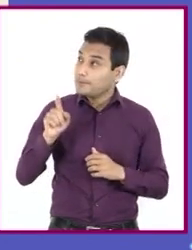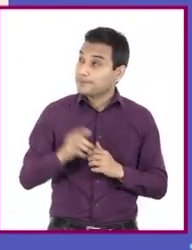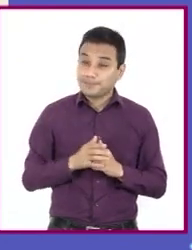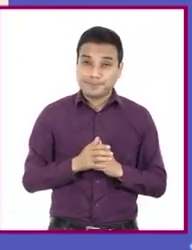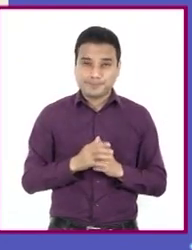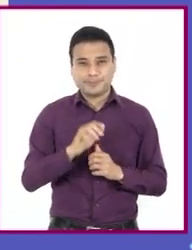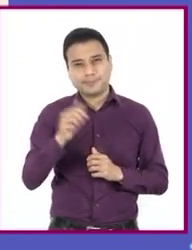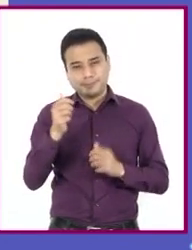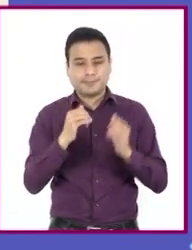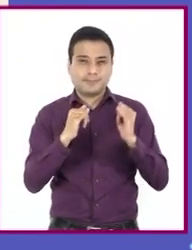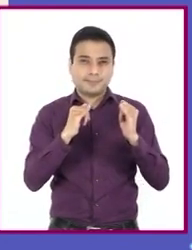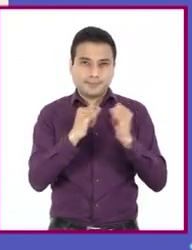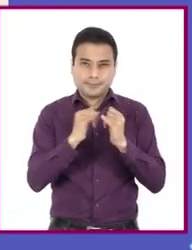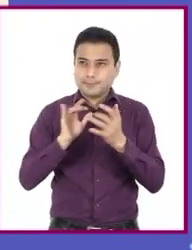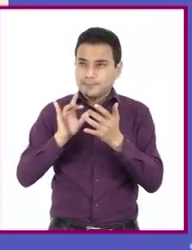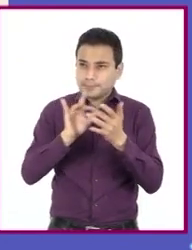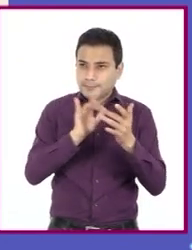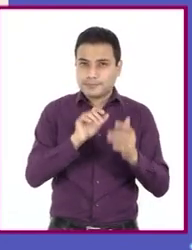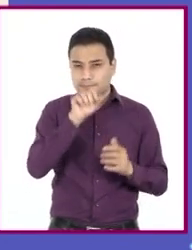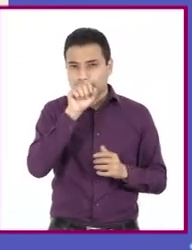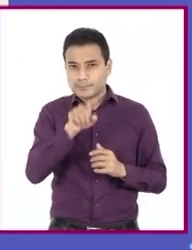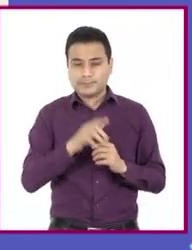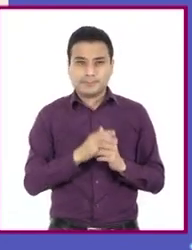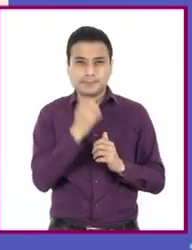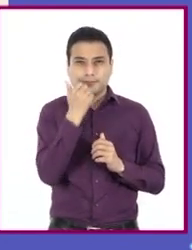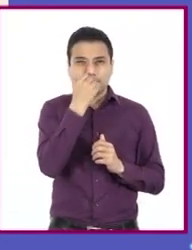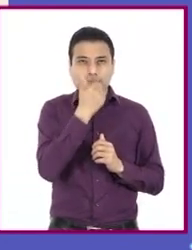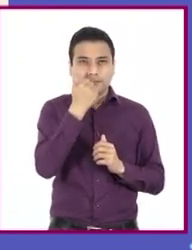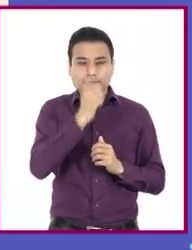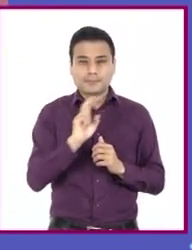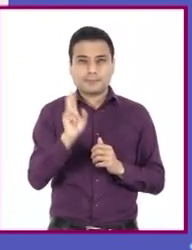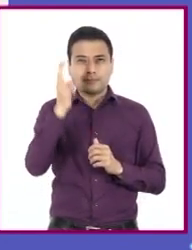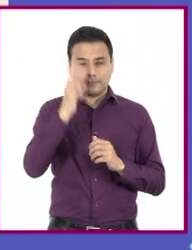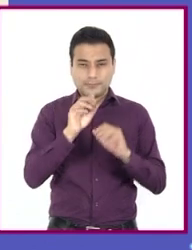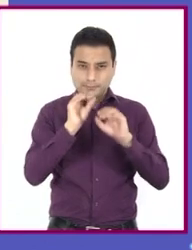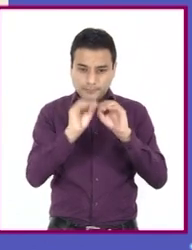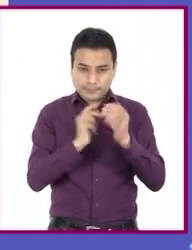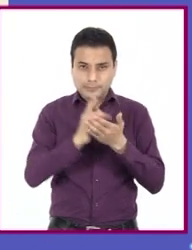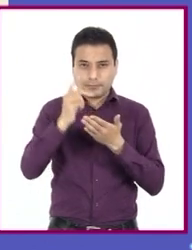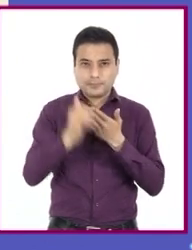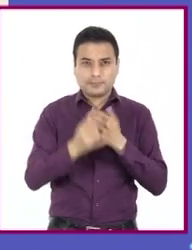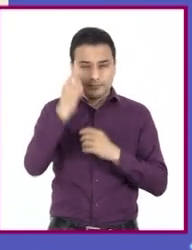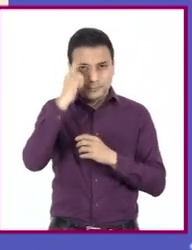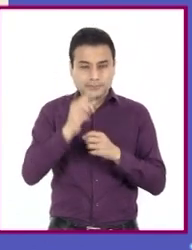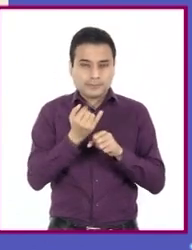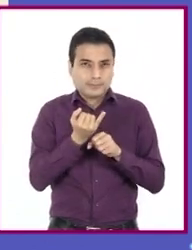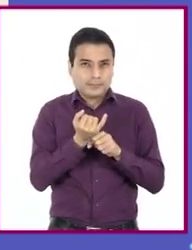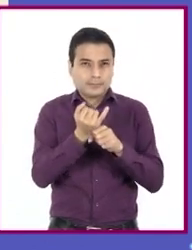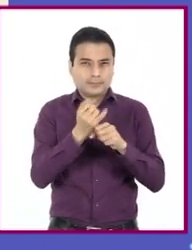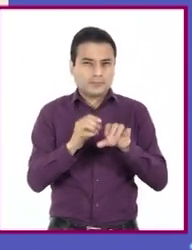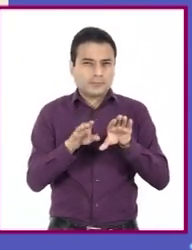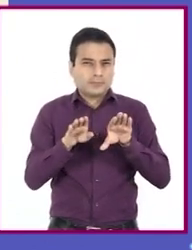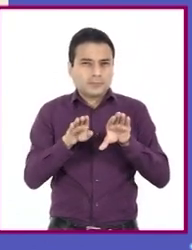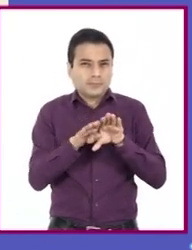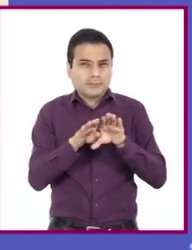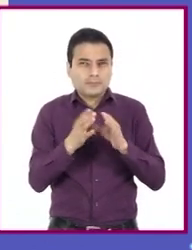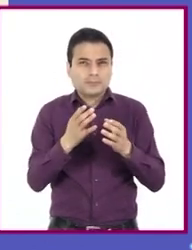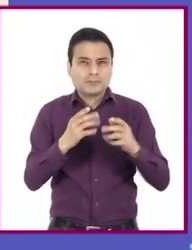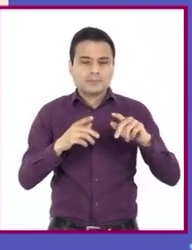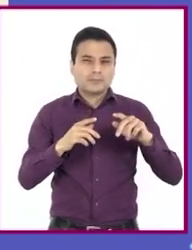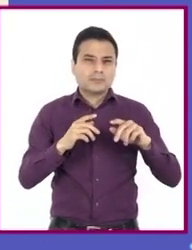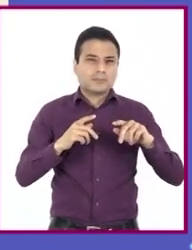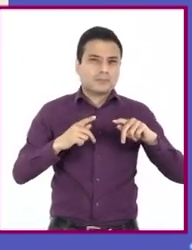diversas instituciones y estudiantes de varias universidades en proyectos que tienen como objetivo investigar los factores genéticos y ambientales